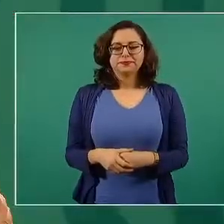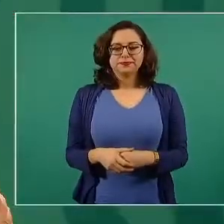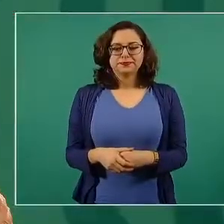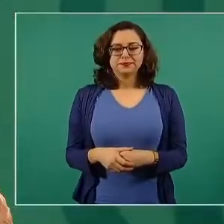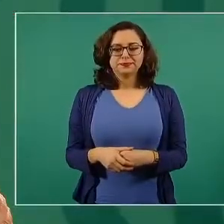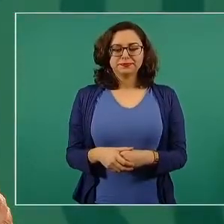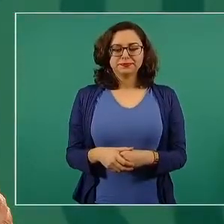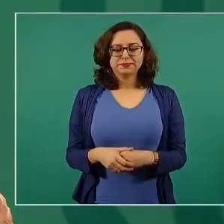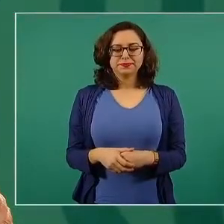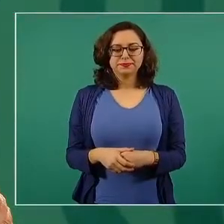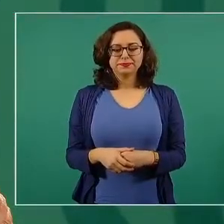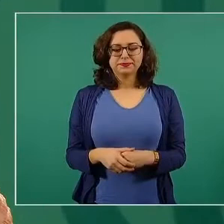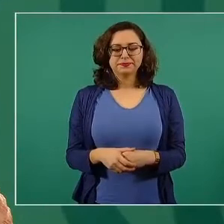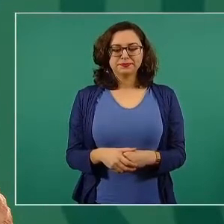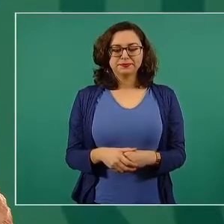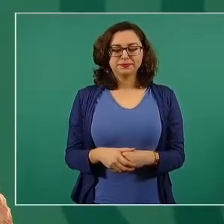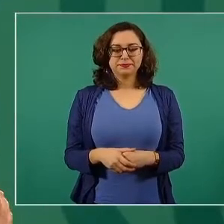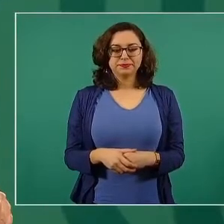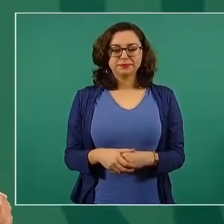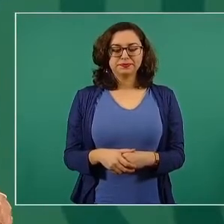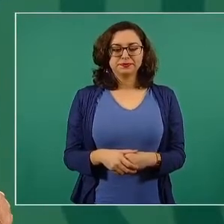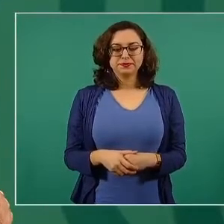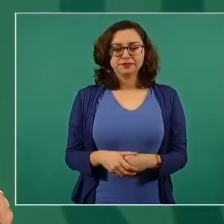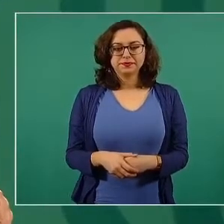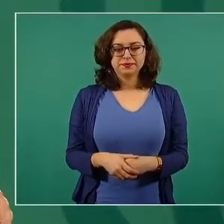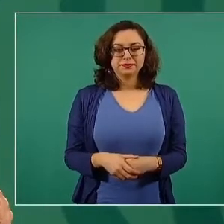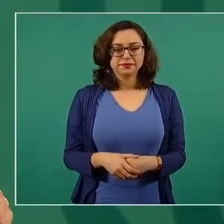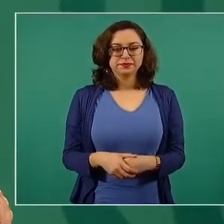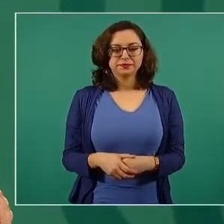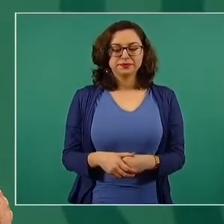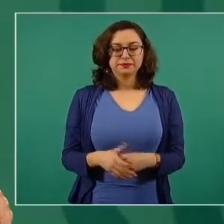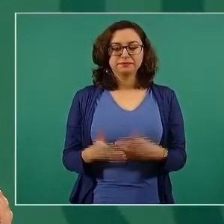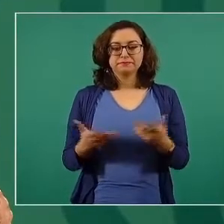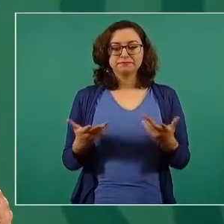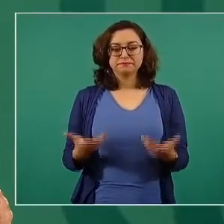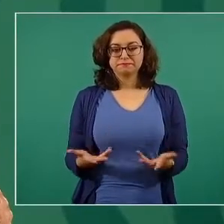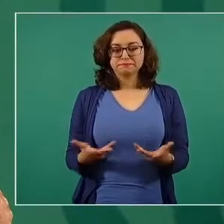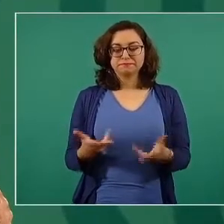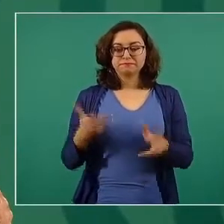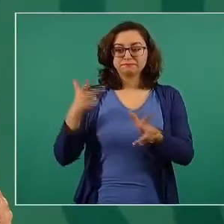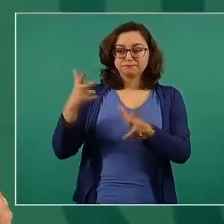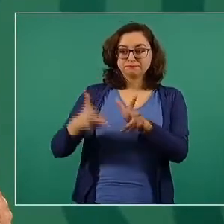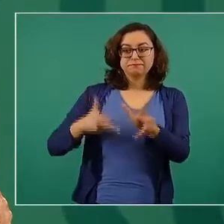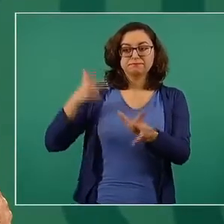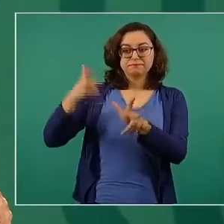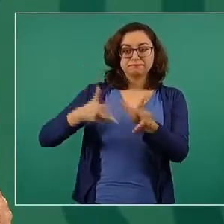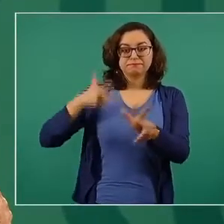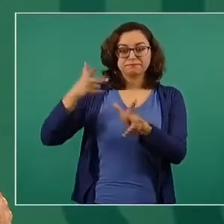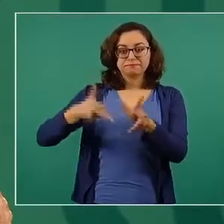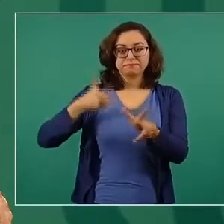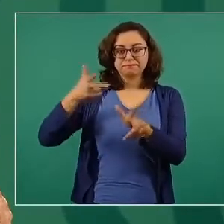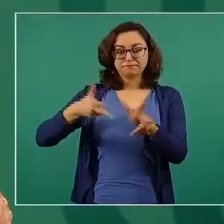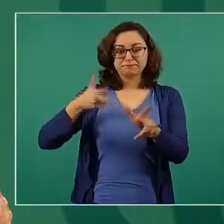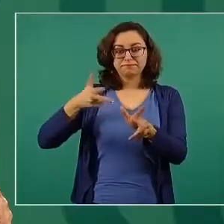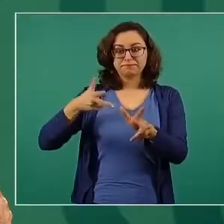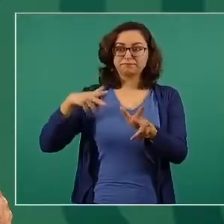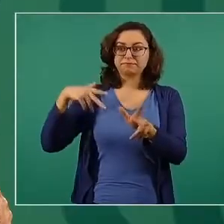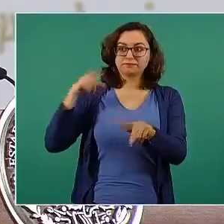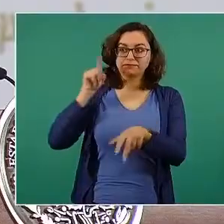la adquisición de los trenes y vagones